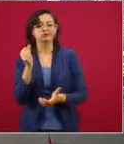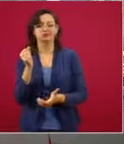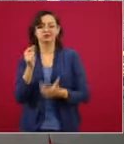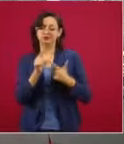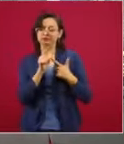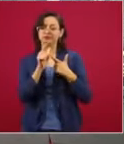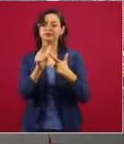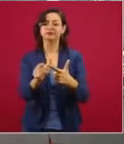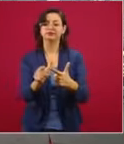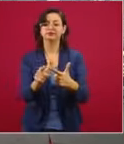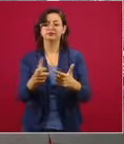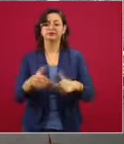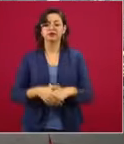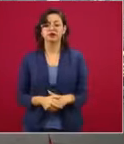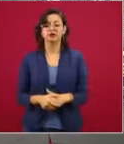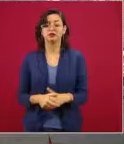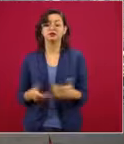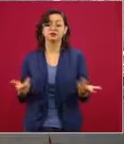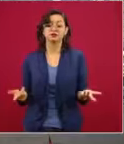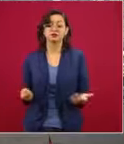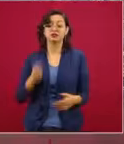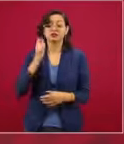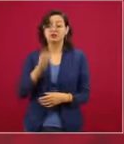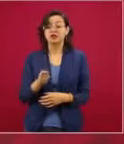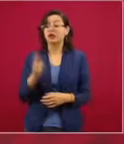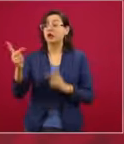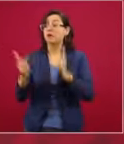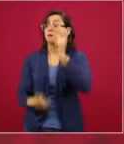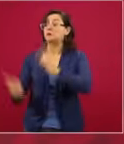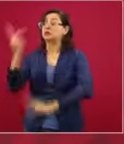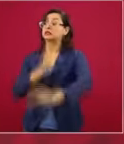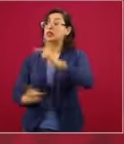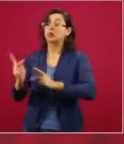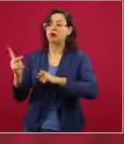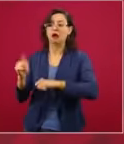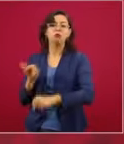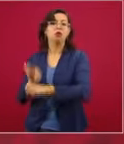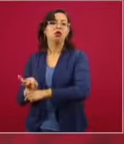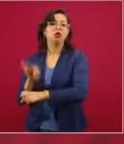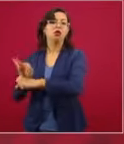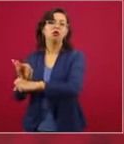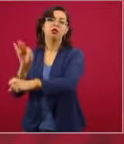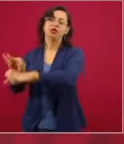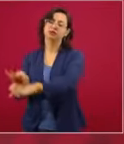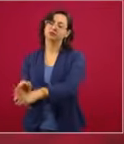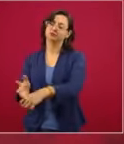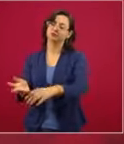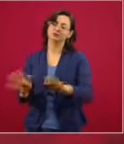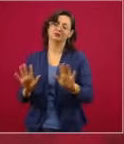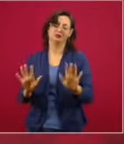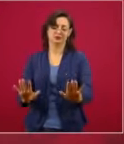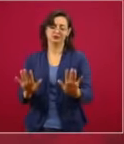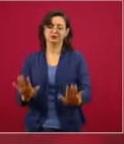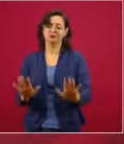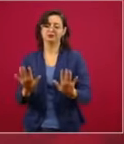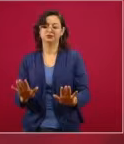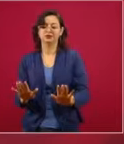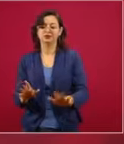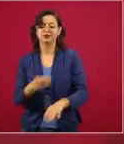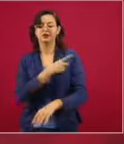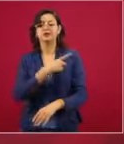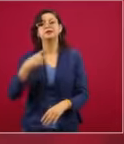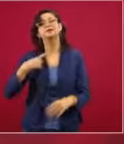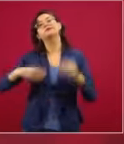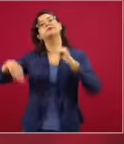Entonces, no es aval por aval, o sea, tenemos que cuidar